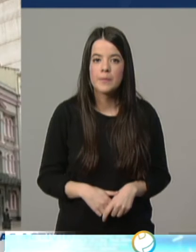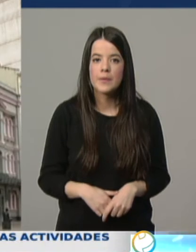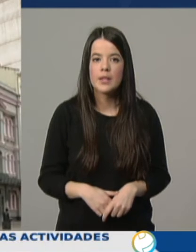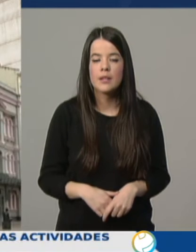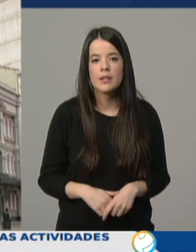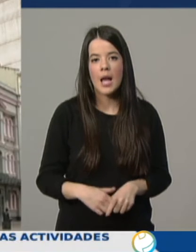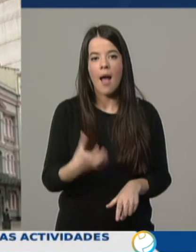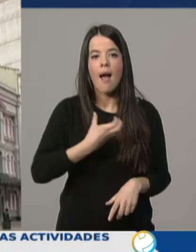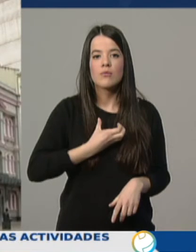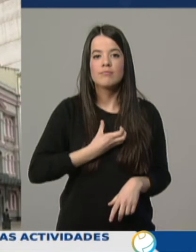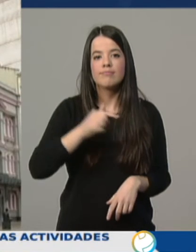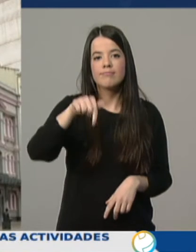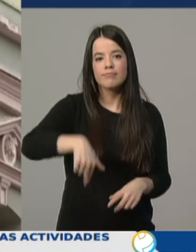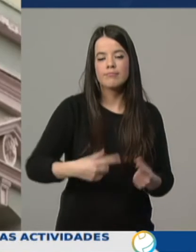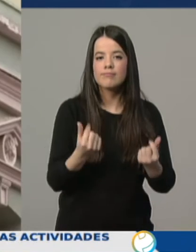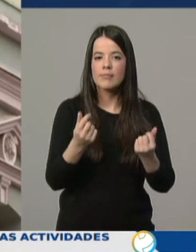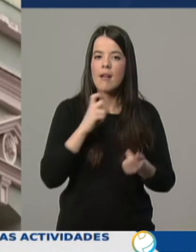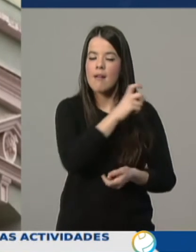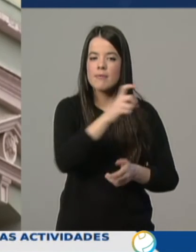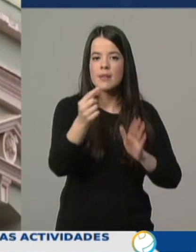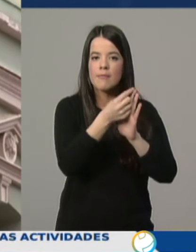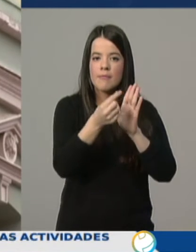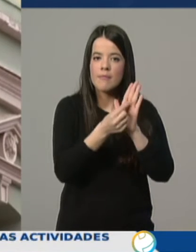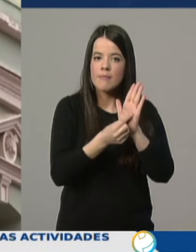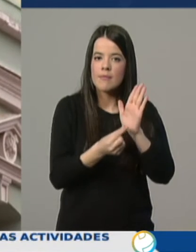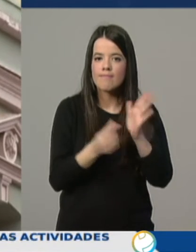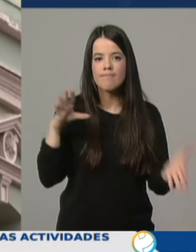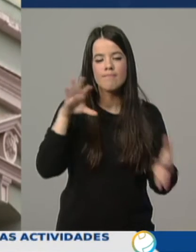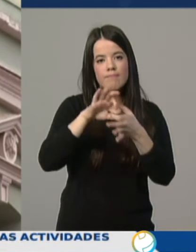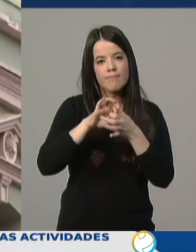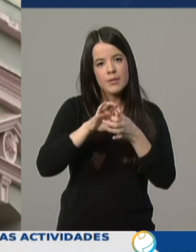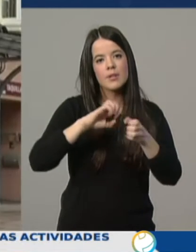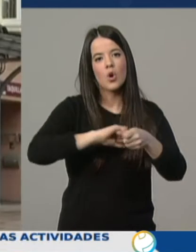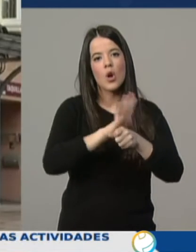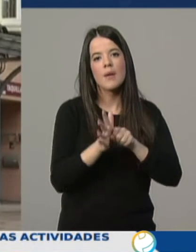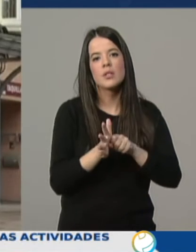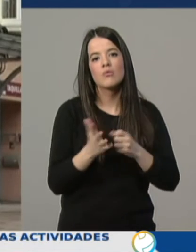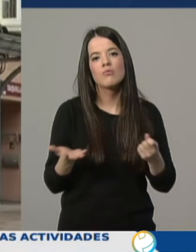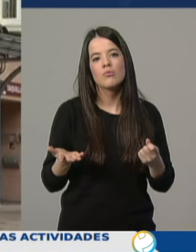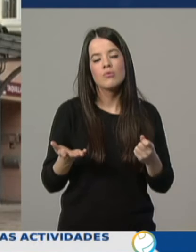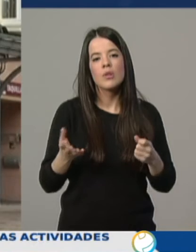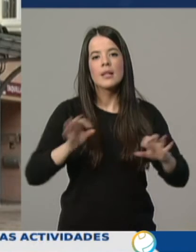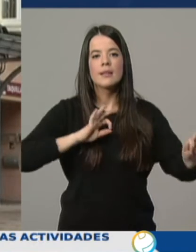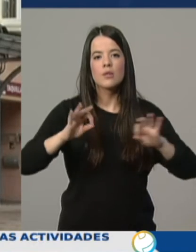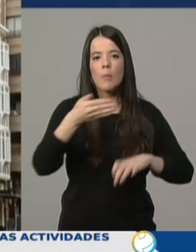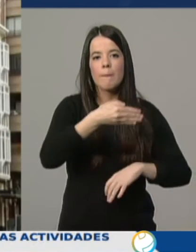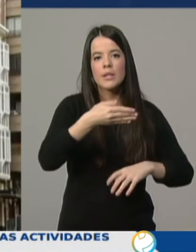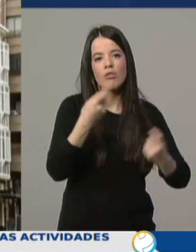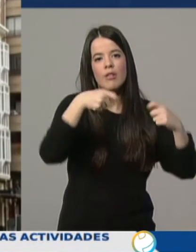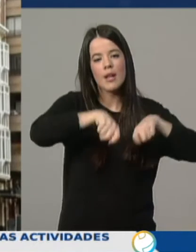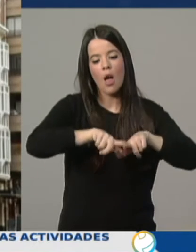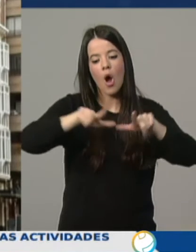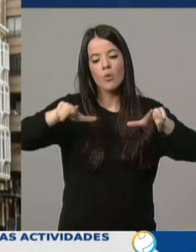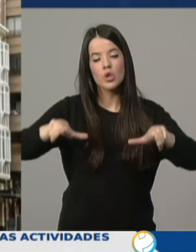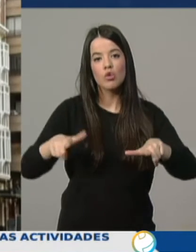El Ayuntamiento de Logroño ha anunciado más medidas de contención vinculadas al COVID-19. Se cierran el Teatro Bretón y el Auditorio y se